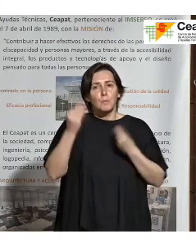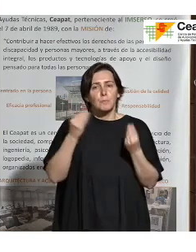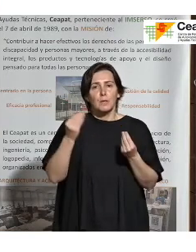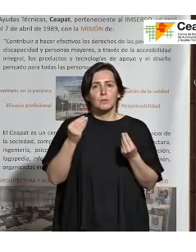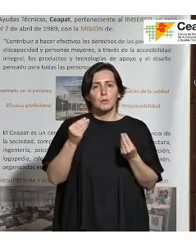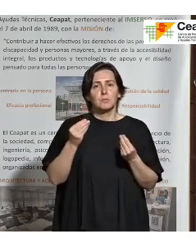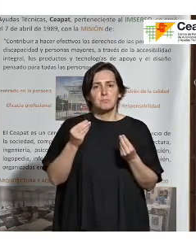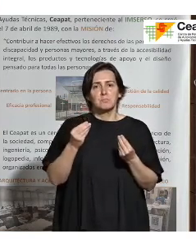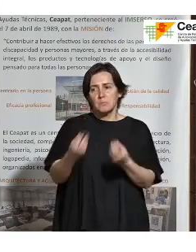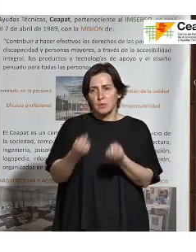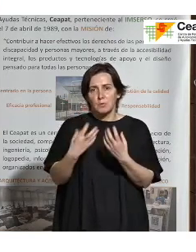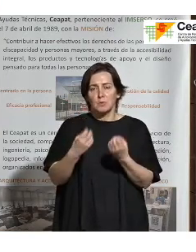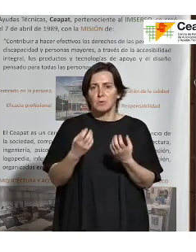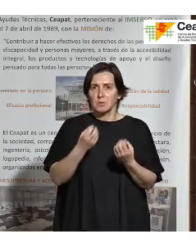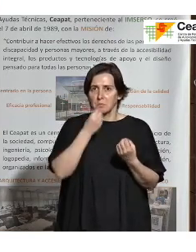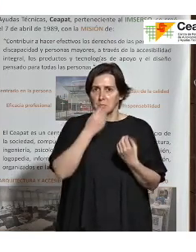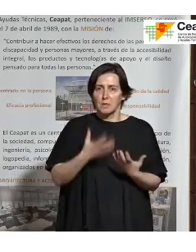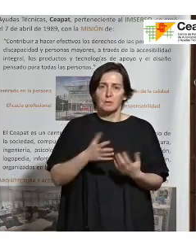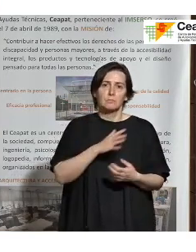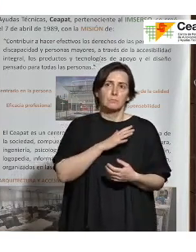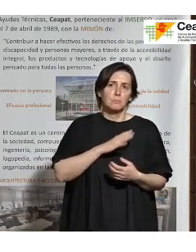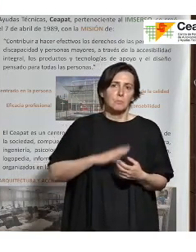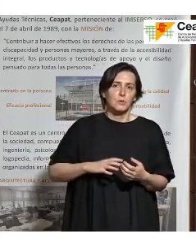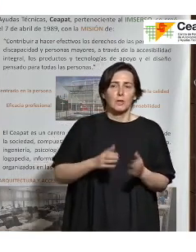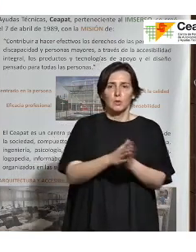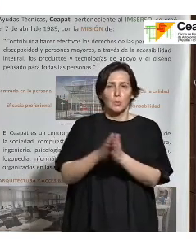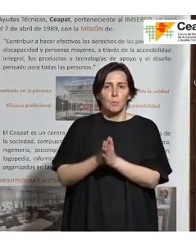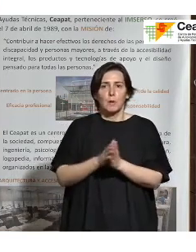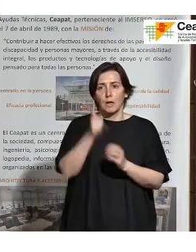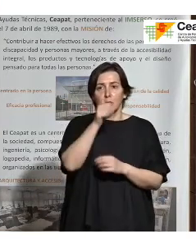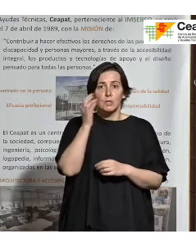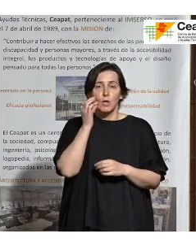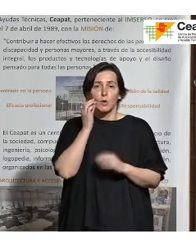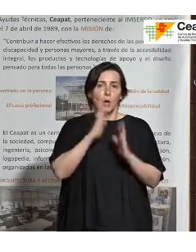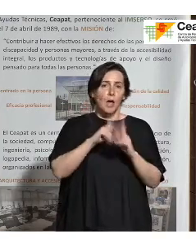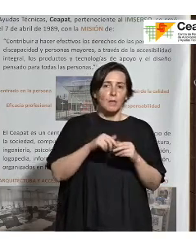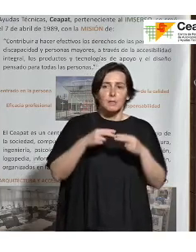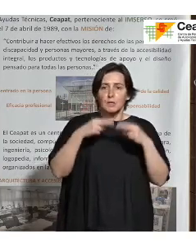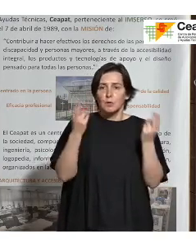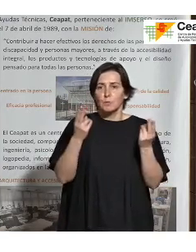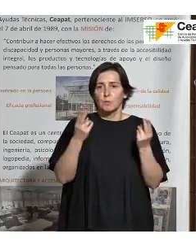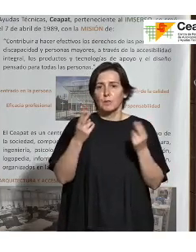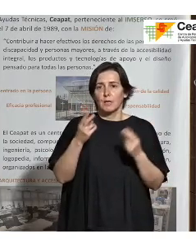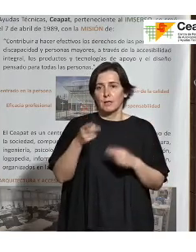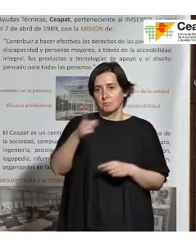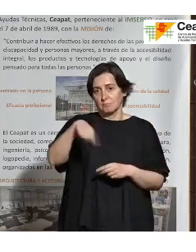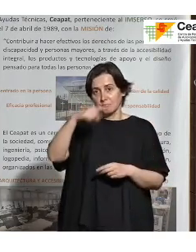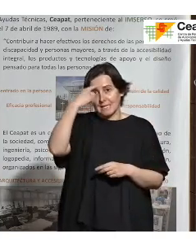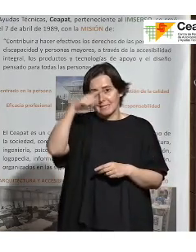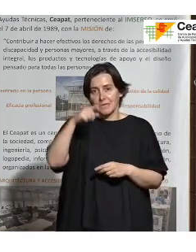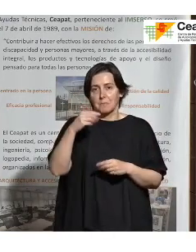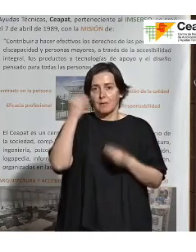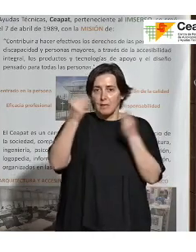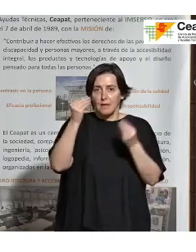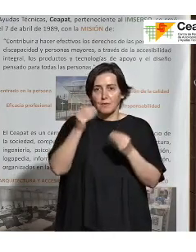en el aire y que si tenemos aquí algún compañero o alguna compañía de administraciones públicas pues que se pueda llevar esta reflexión.